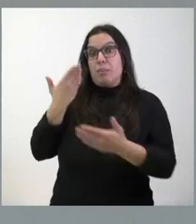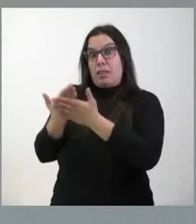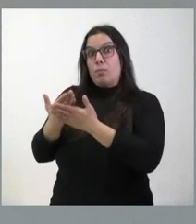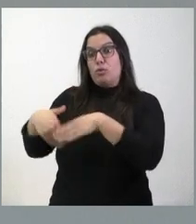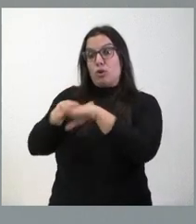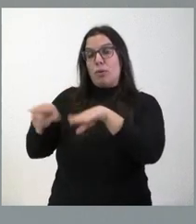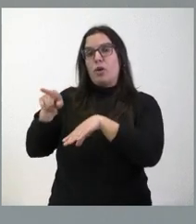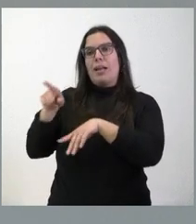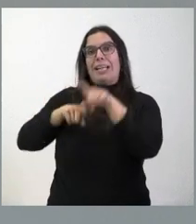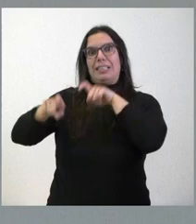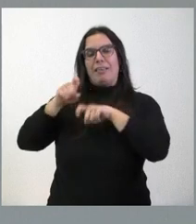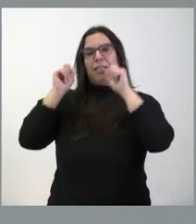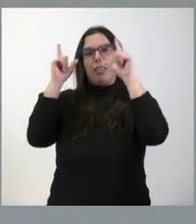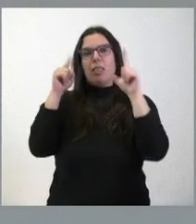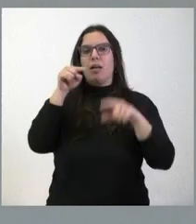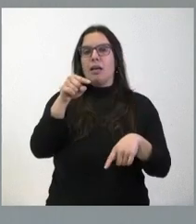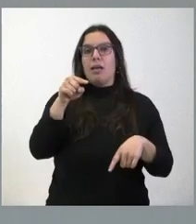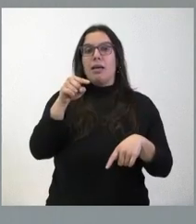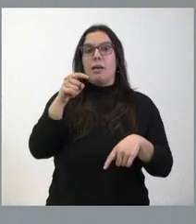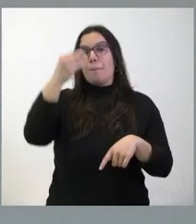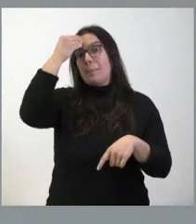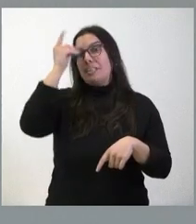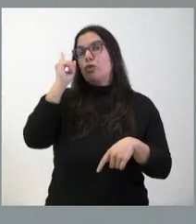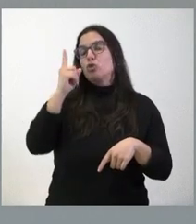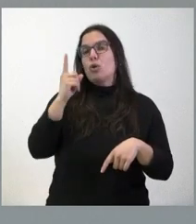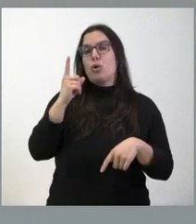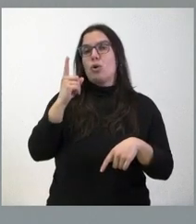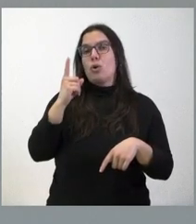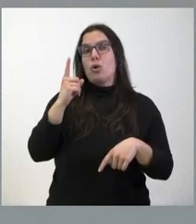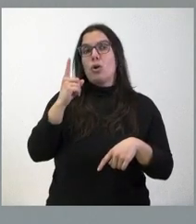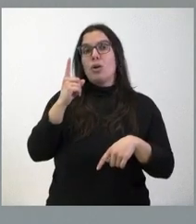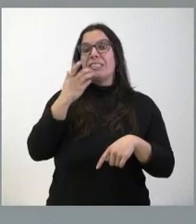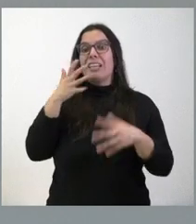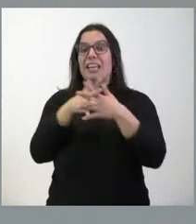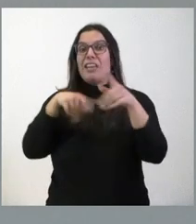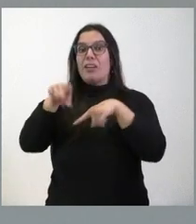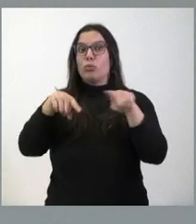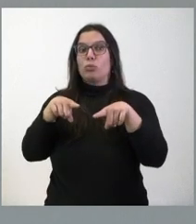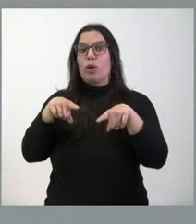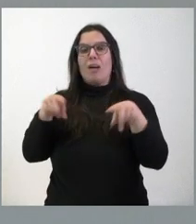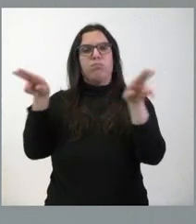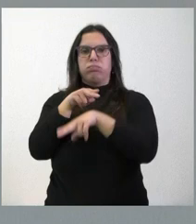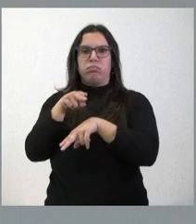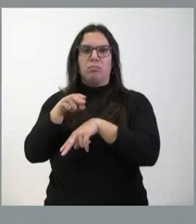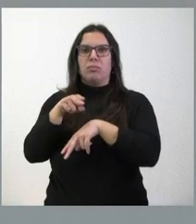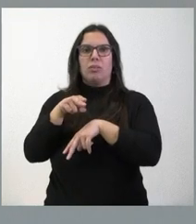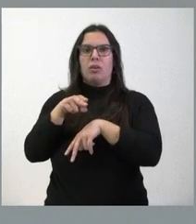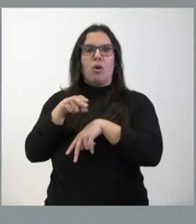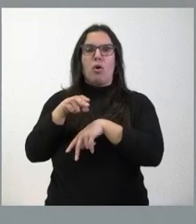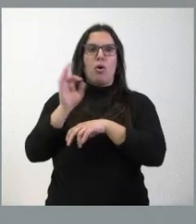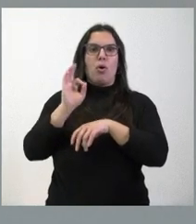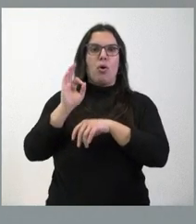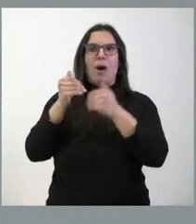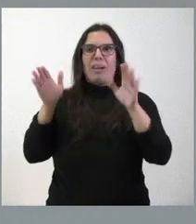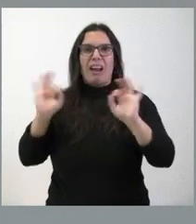rectifique y que se dé cuenta que es un error el que determinadas infraestructuras no se mantengan o no se inviertan o no se